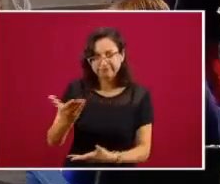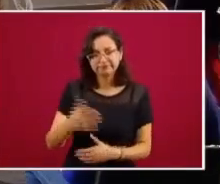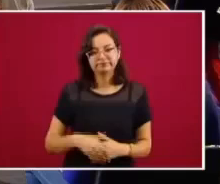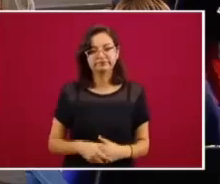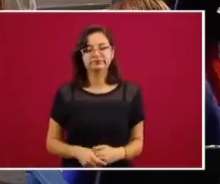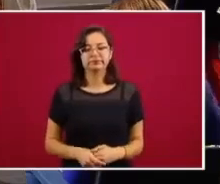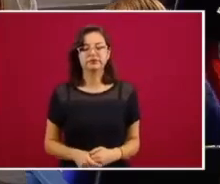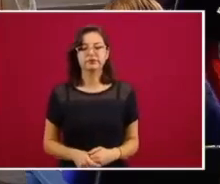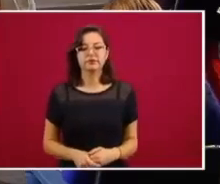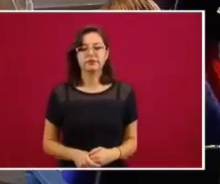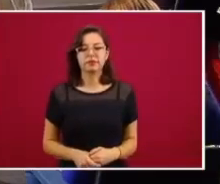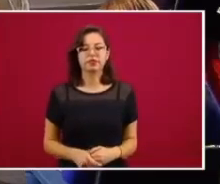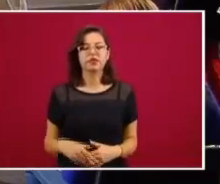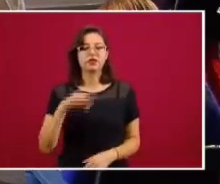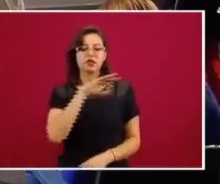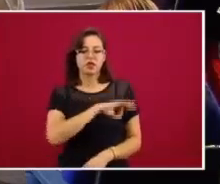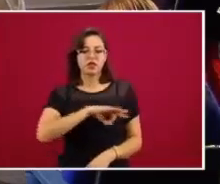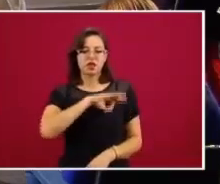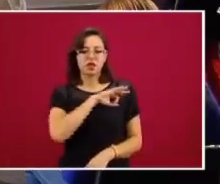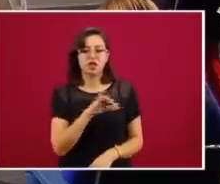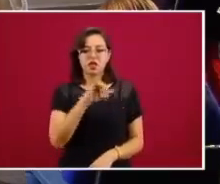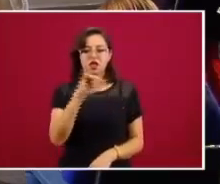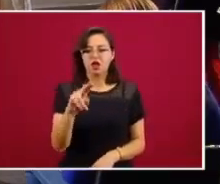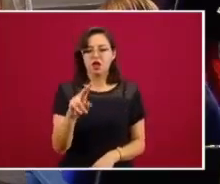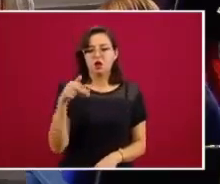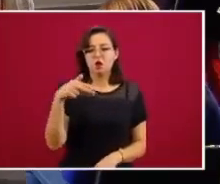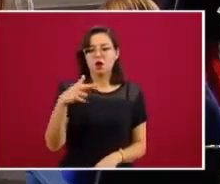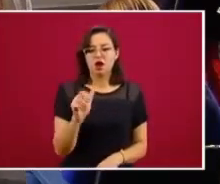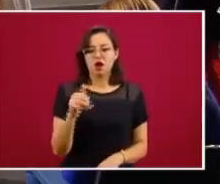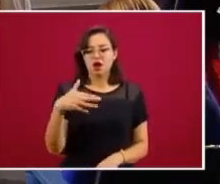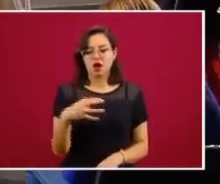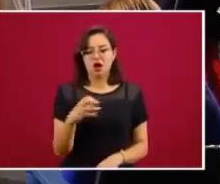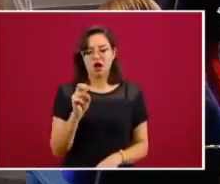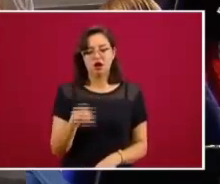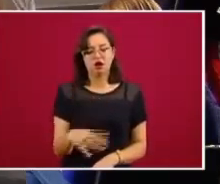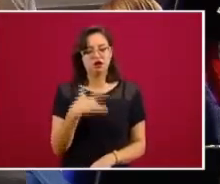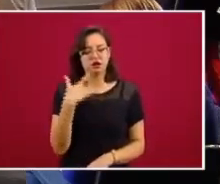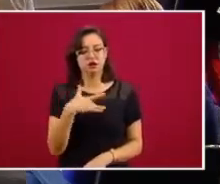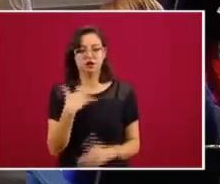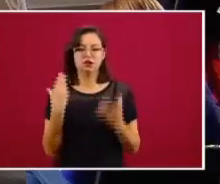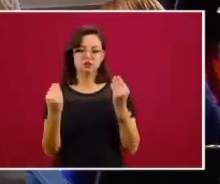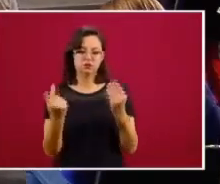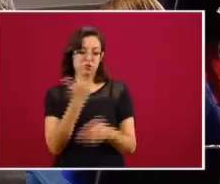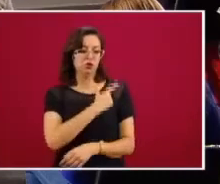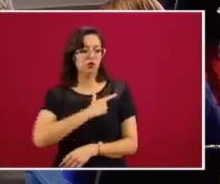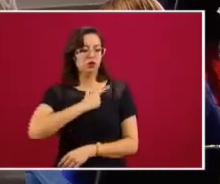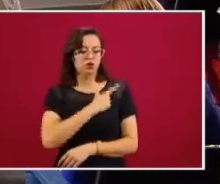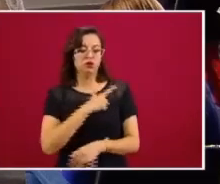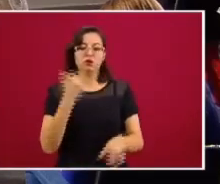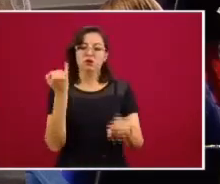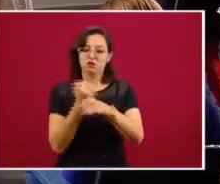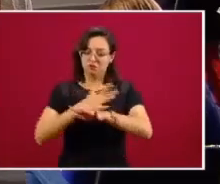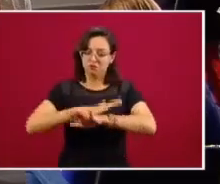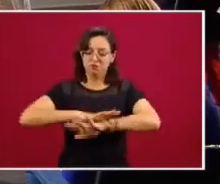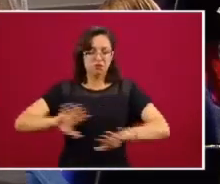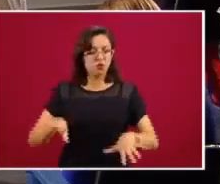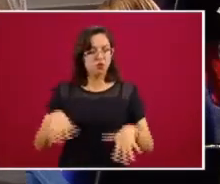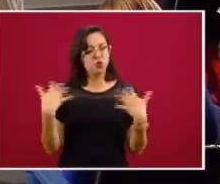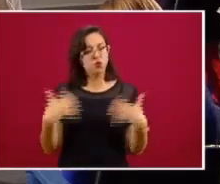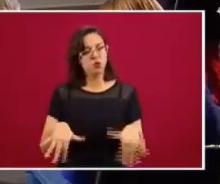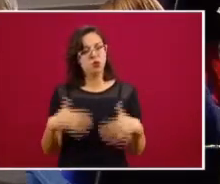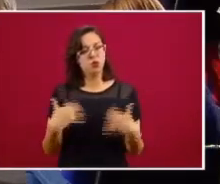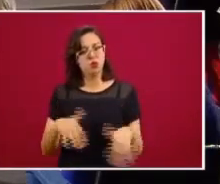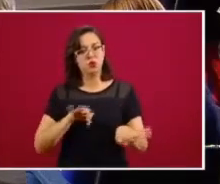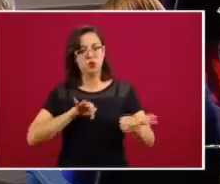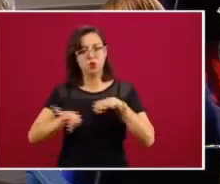Felicidades, Juan Ramón. Nos da mucho gusto tener esta información. Has hecho un trabajo